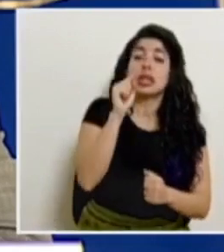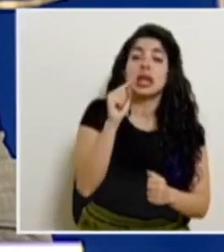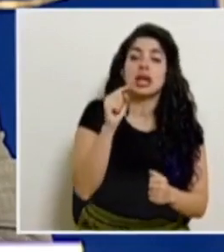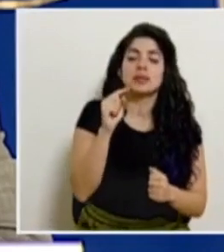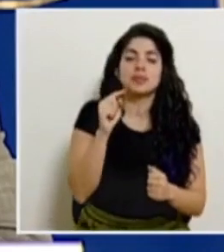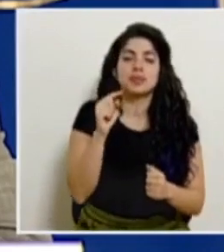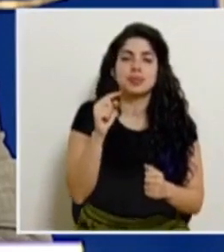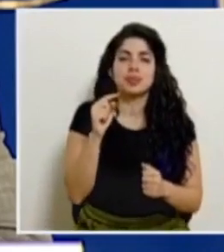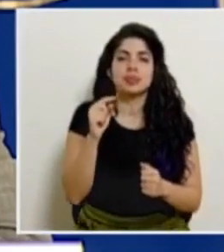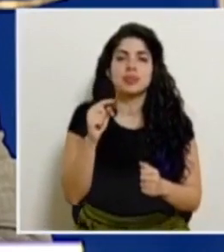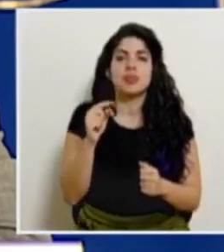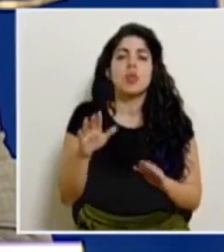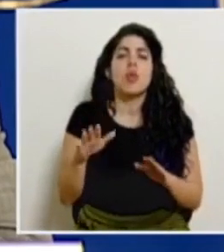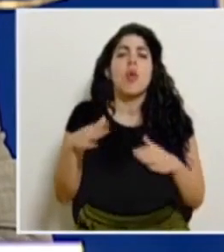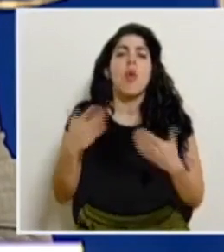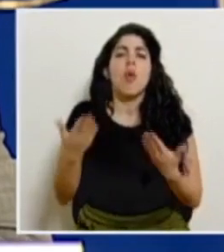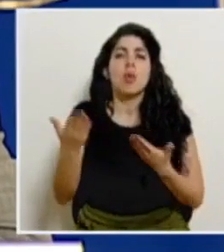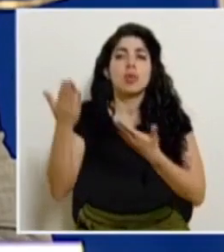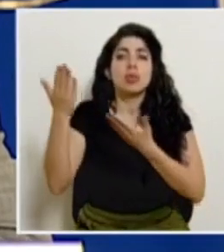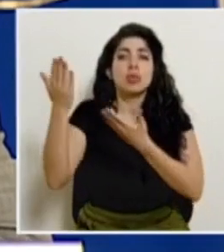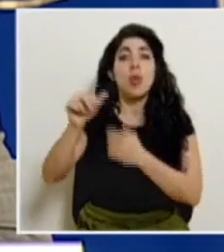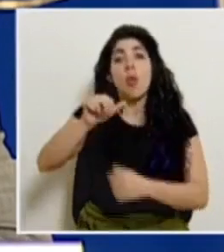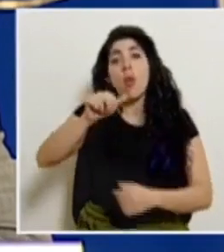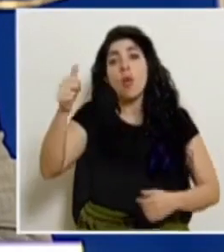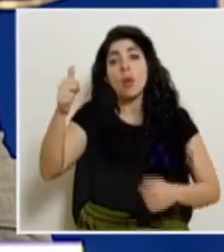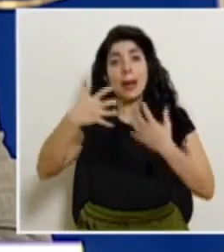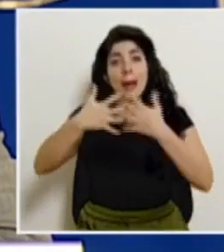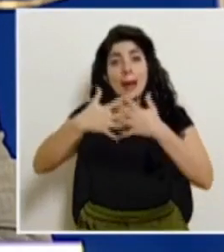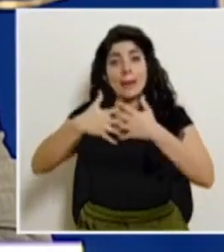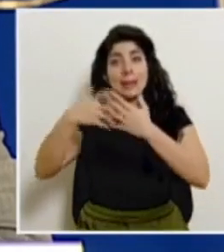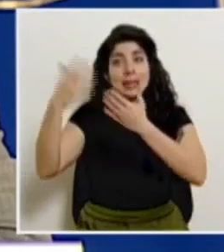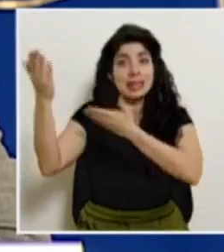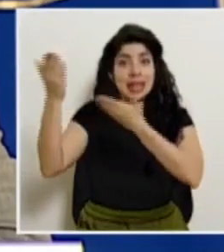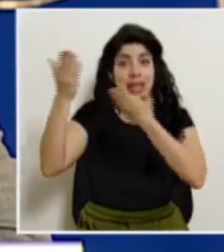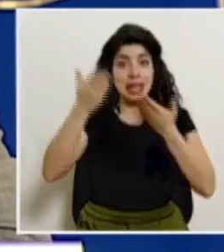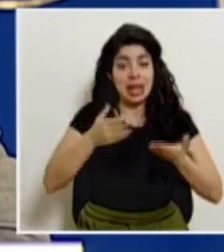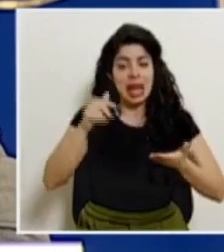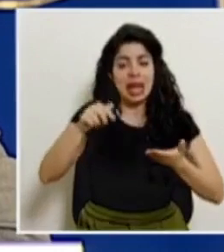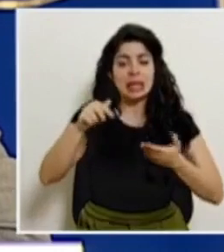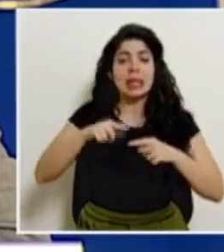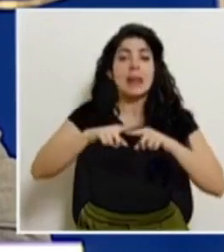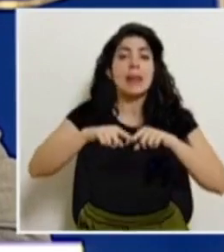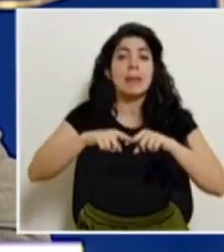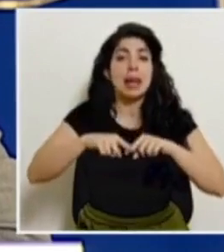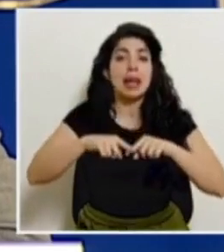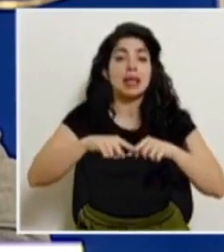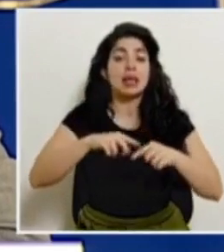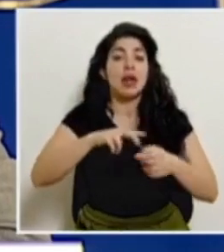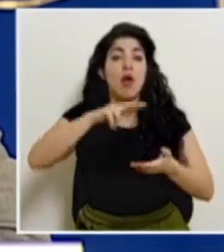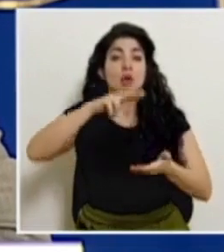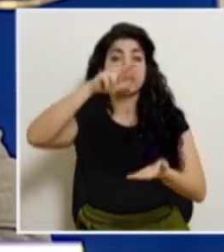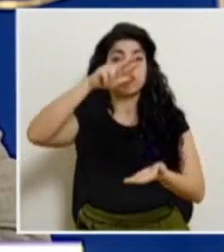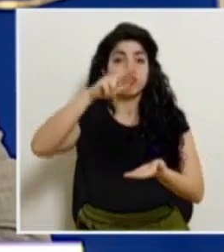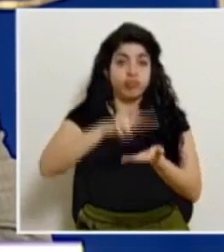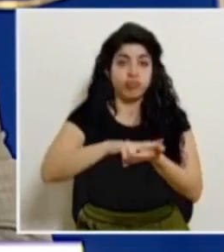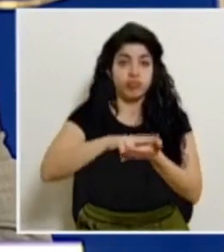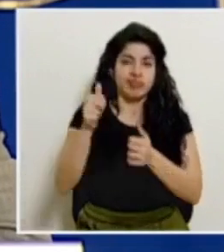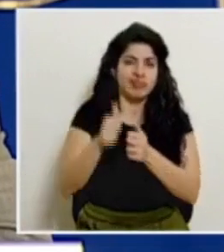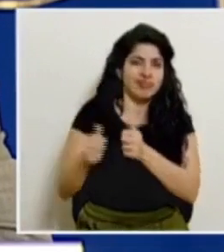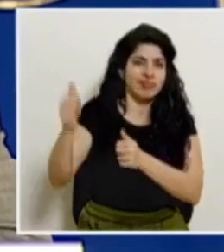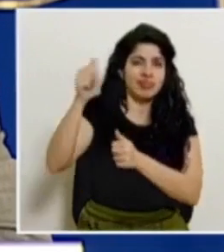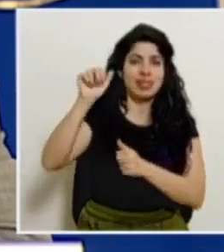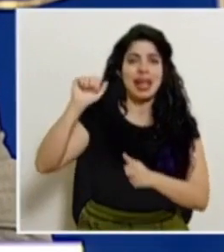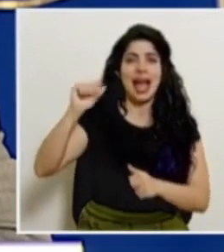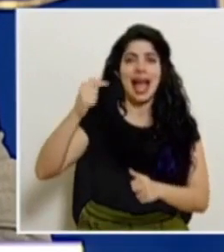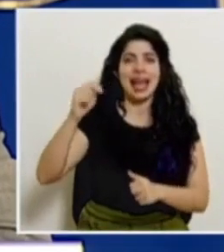de traer de otras casas va a depender no solamente de la aprobación de las agencias rigurosas